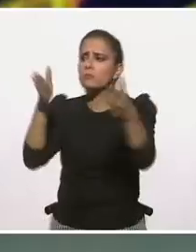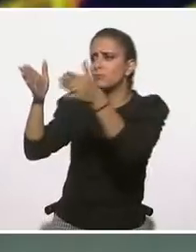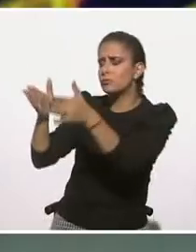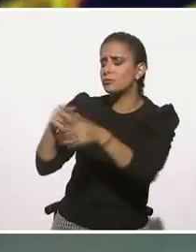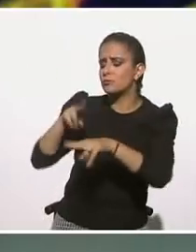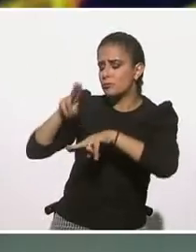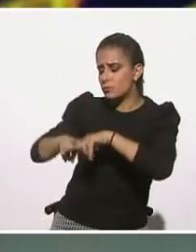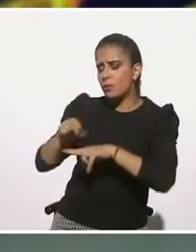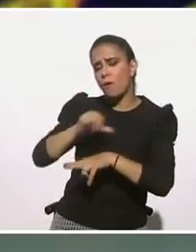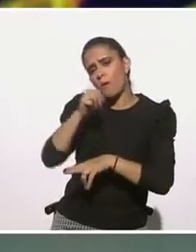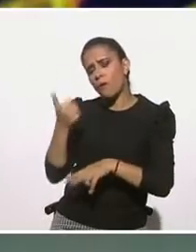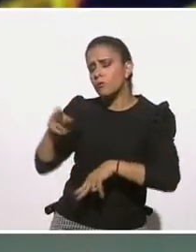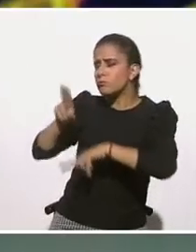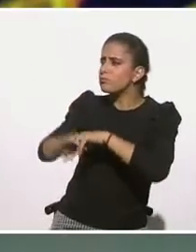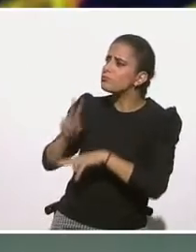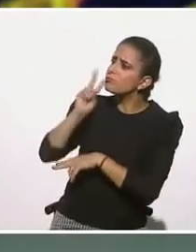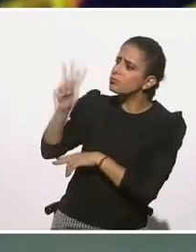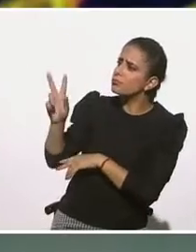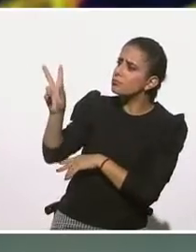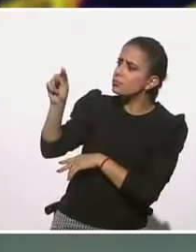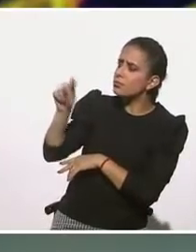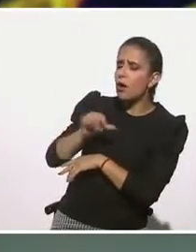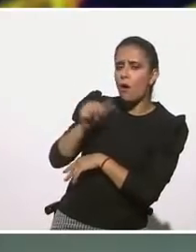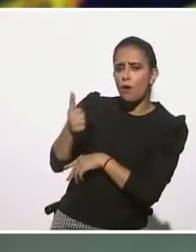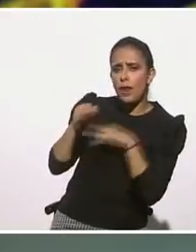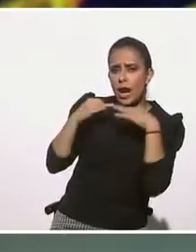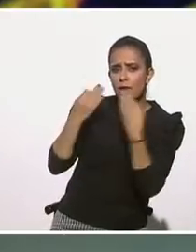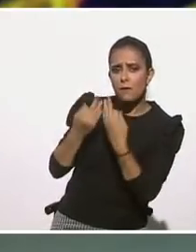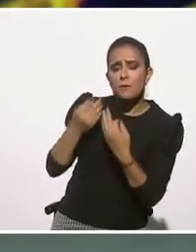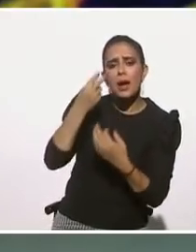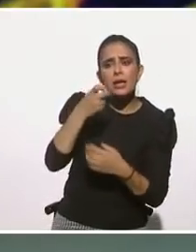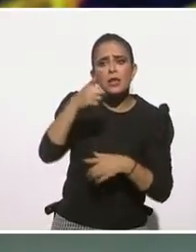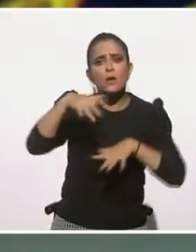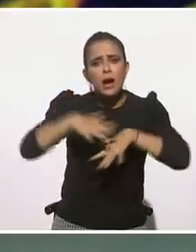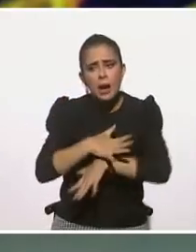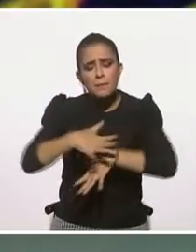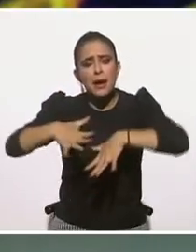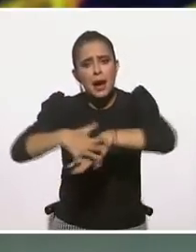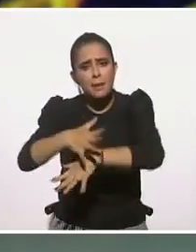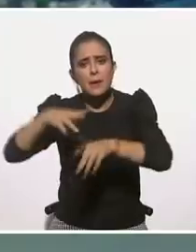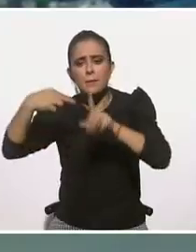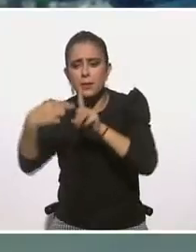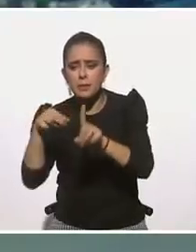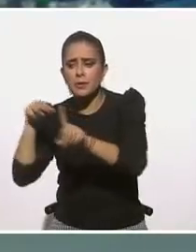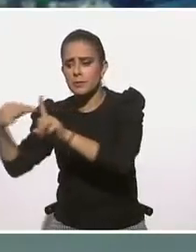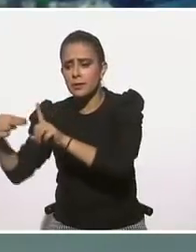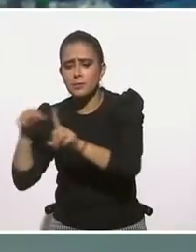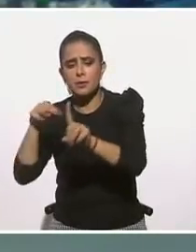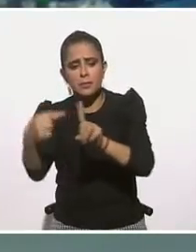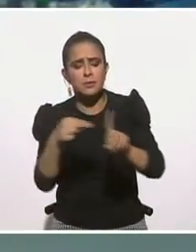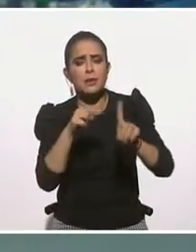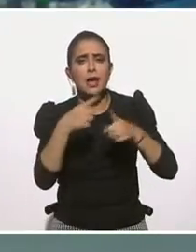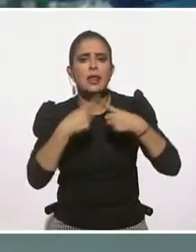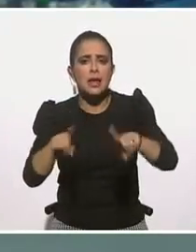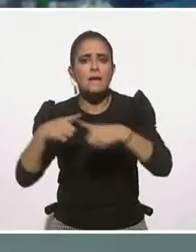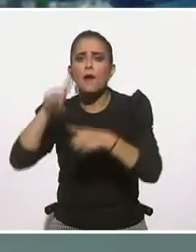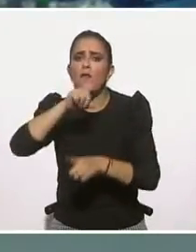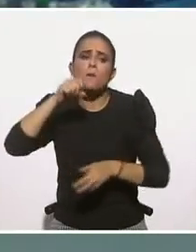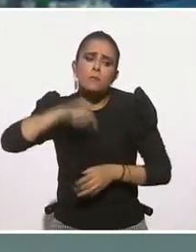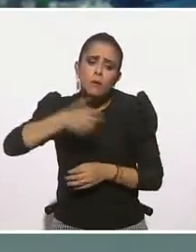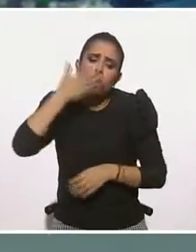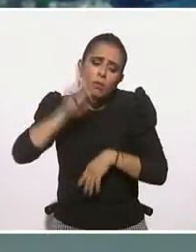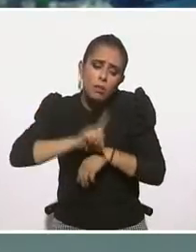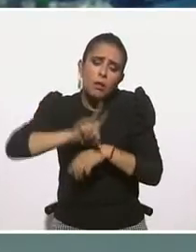perspectiva de algo que siempre habían visto. Esto sostenible te va a mostrar una perspectiva diferente y te empiece a empujar a hacerte otro tipo de preguntas